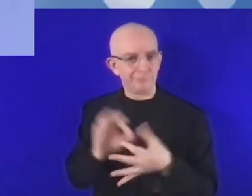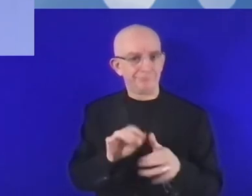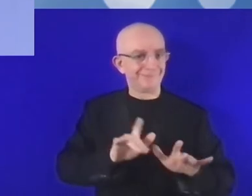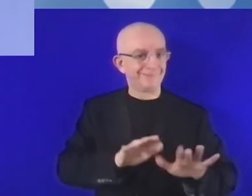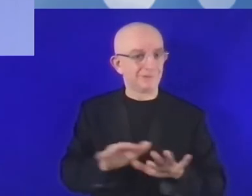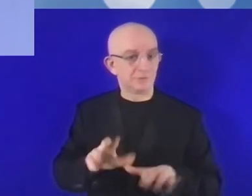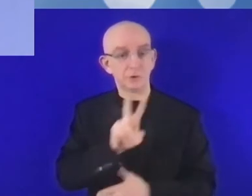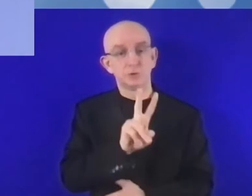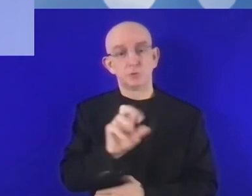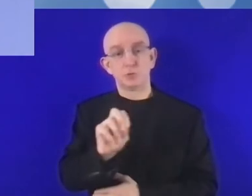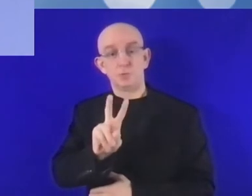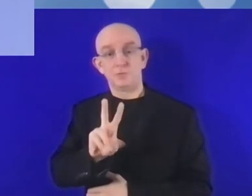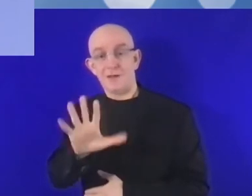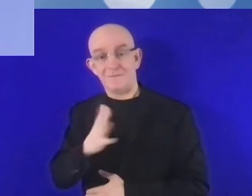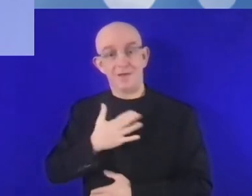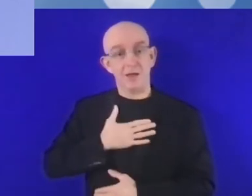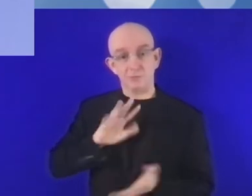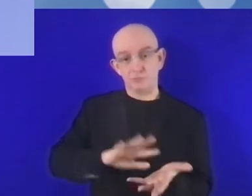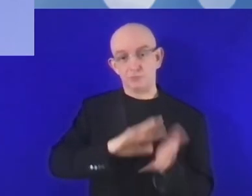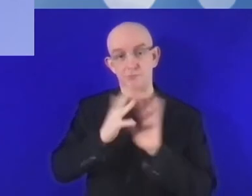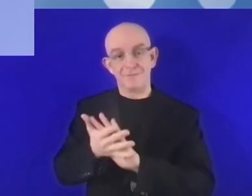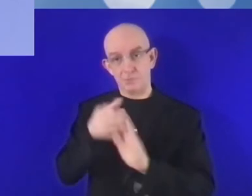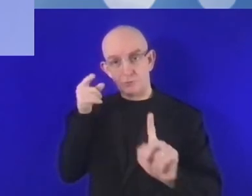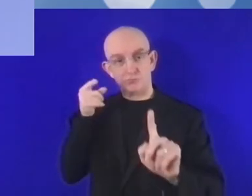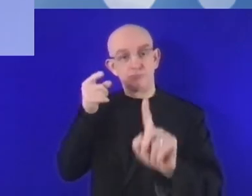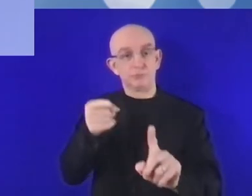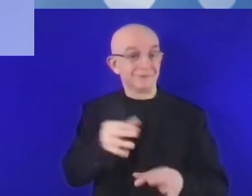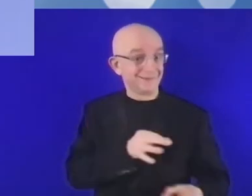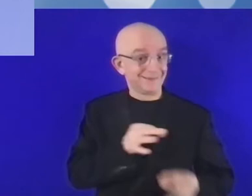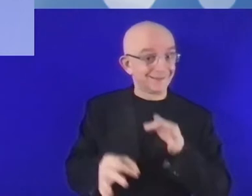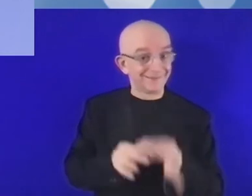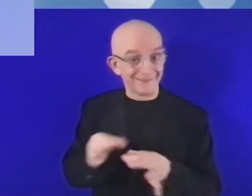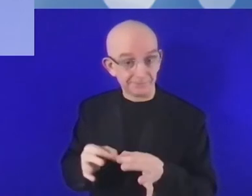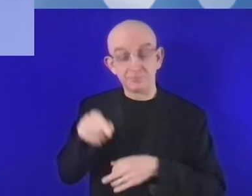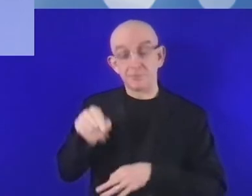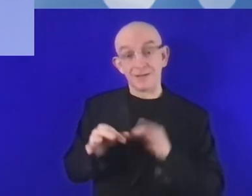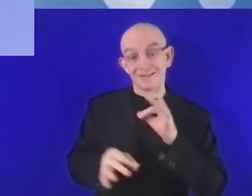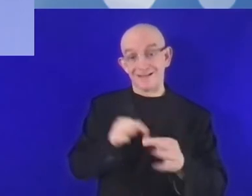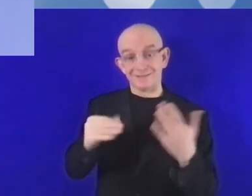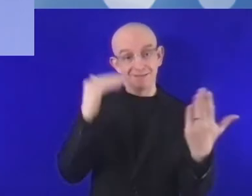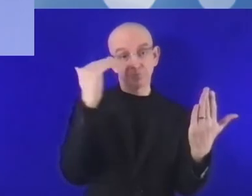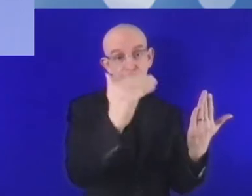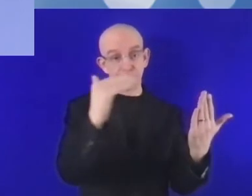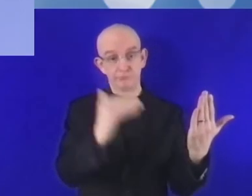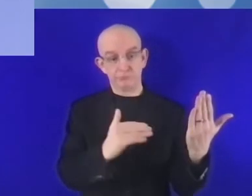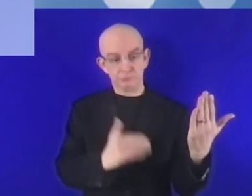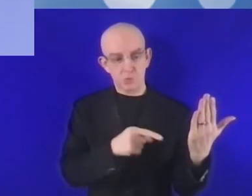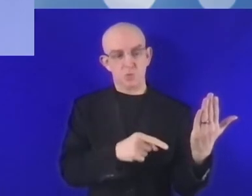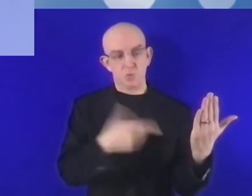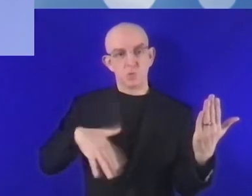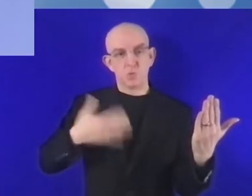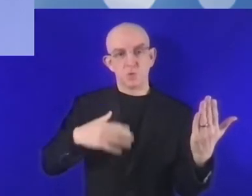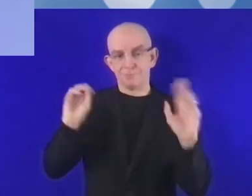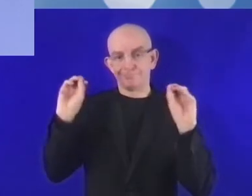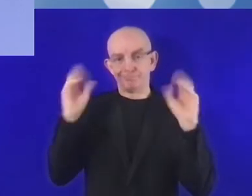estrategia para la transformación digital. Esta estrategia